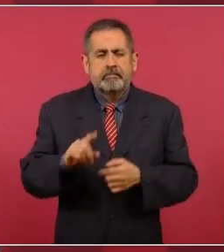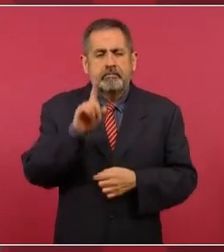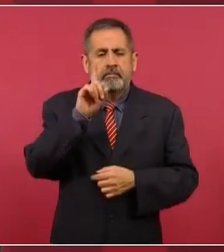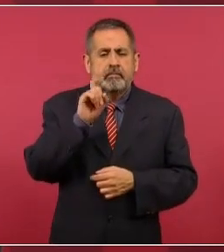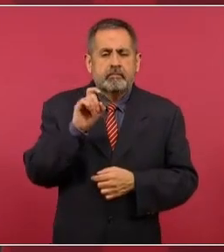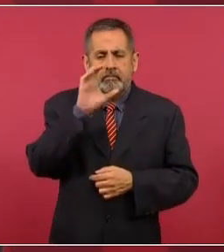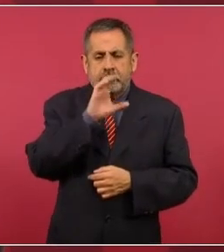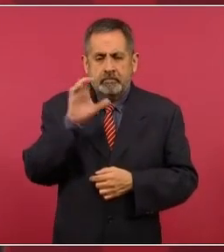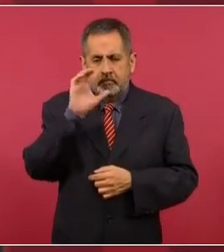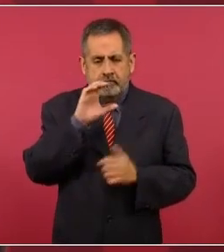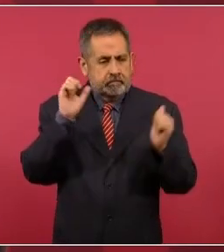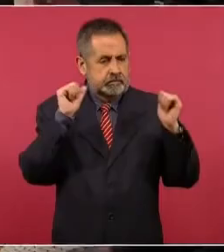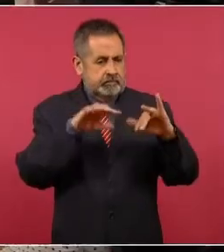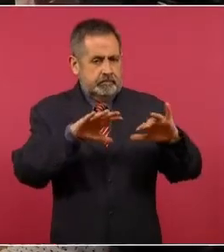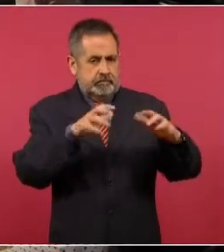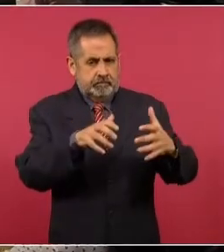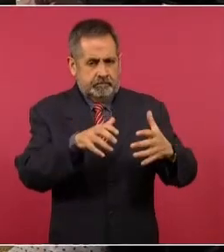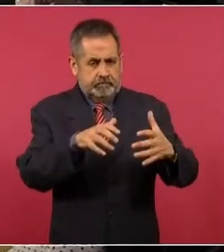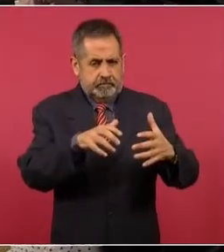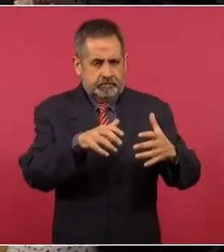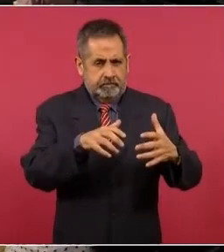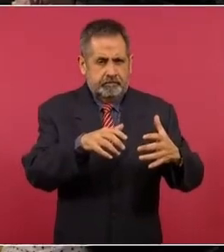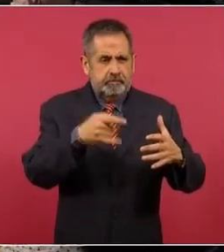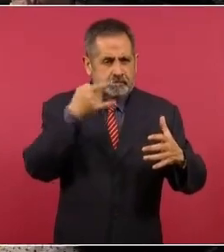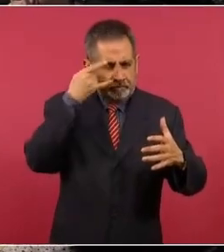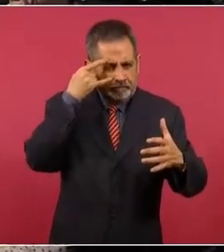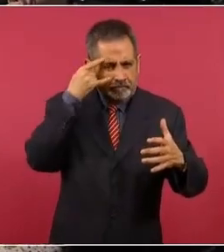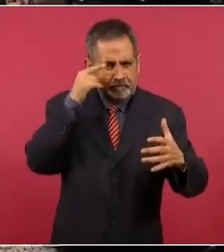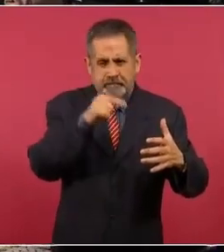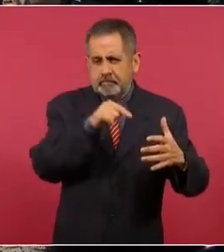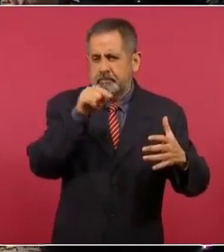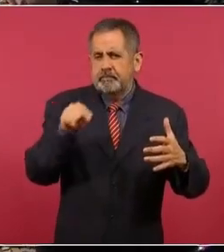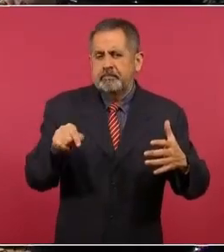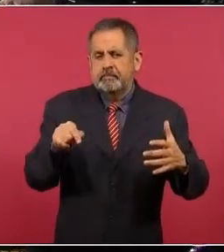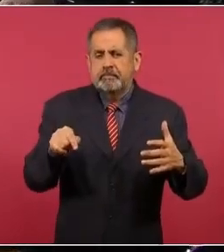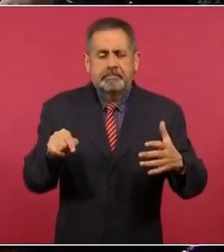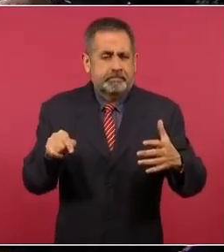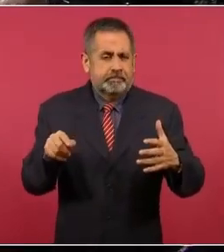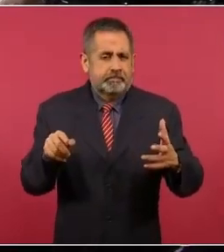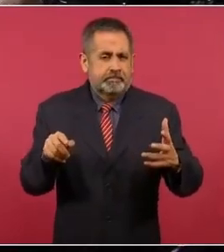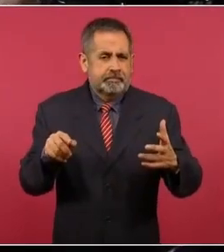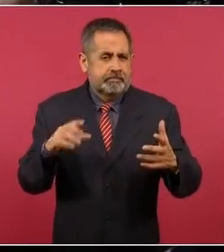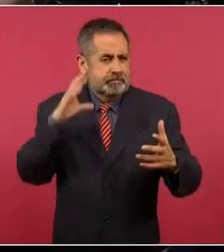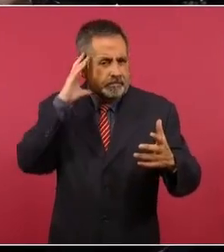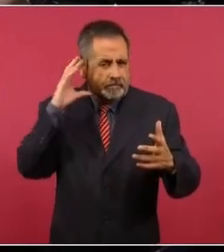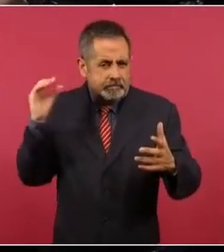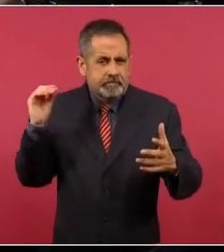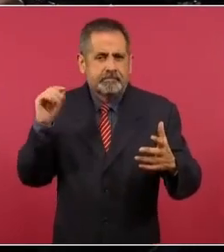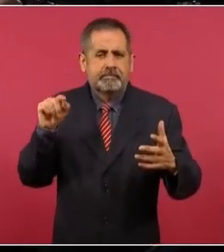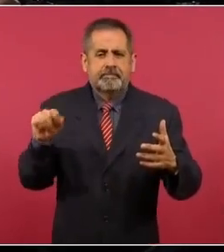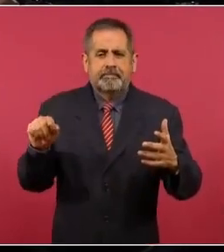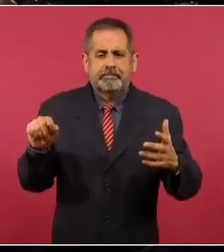los primeros estados, los Campeche, Colima,